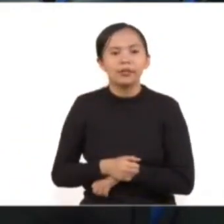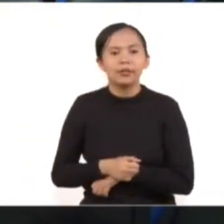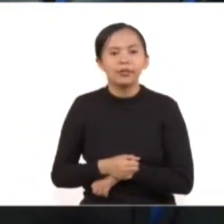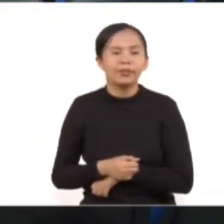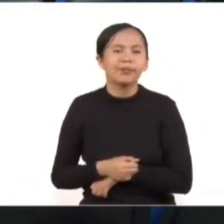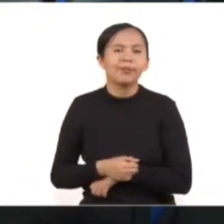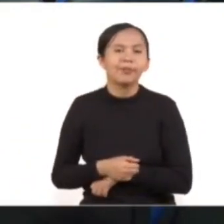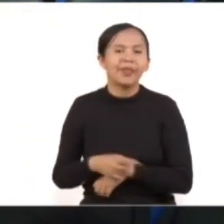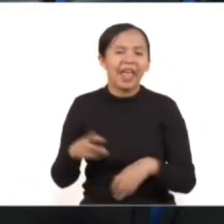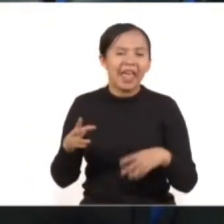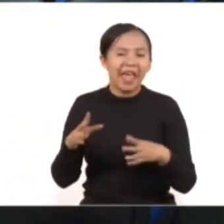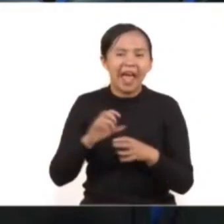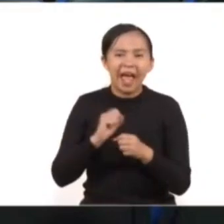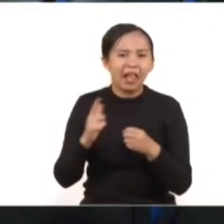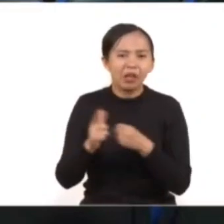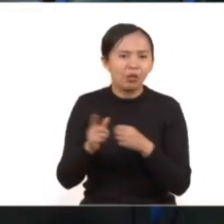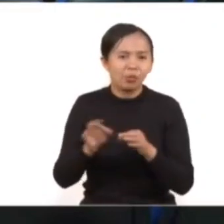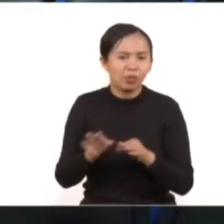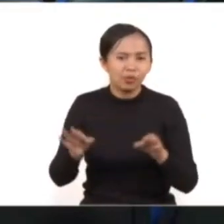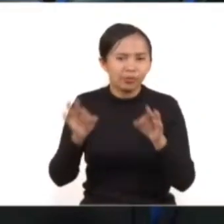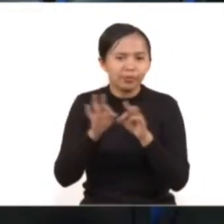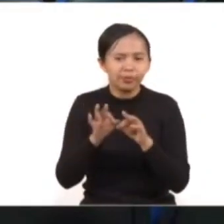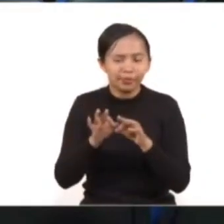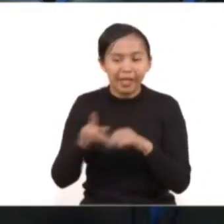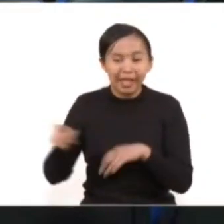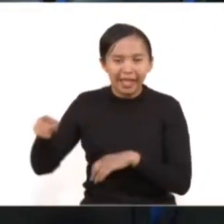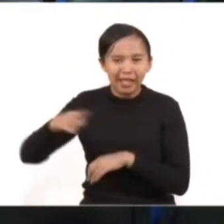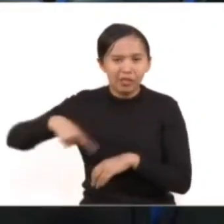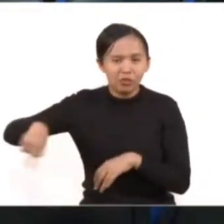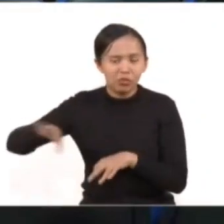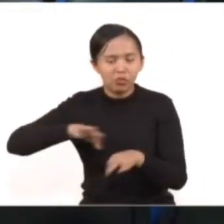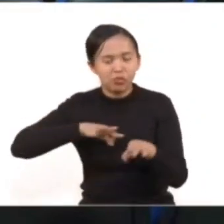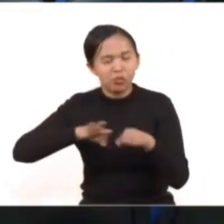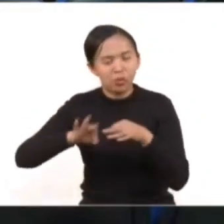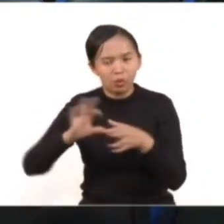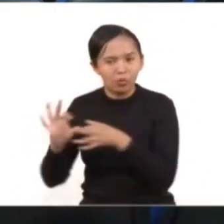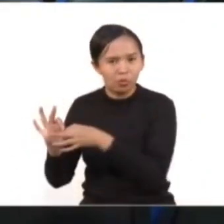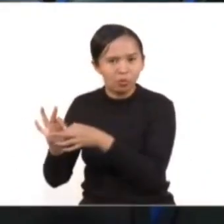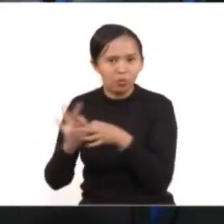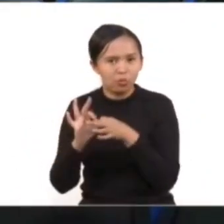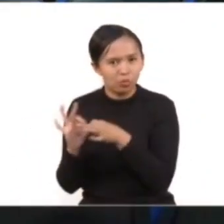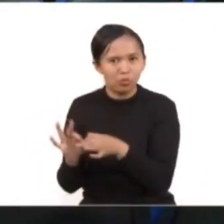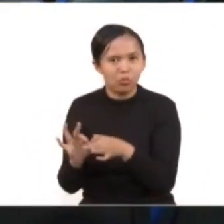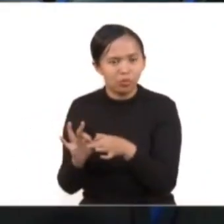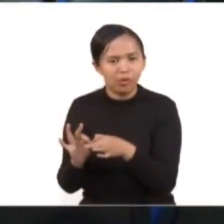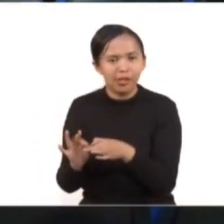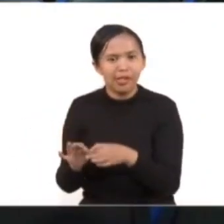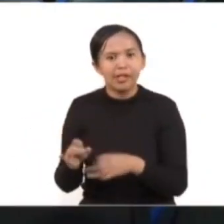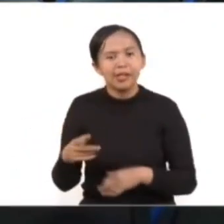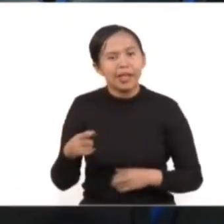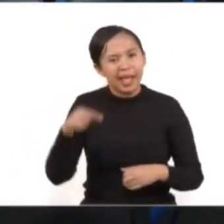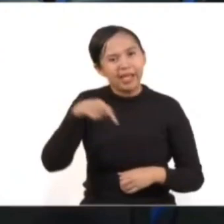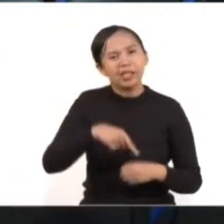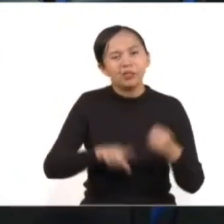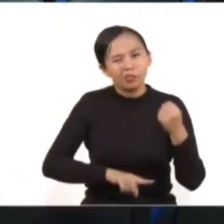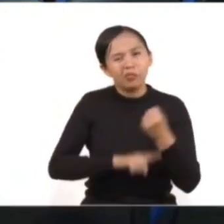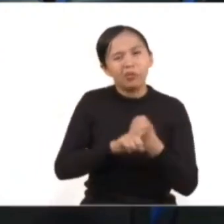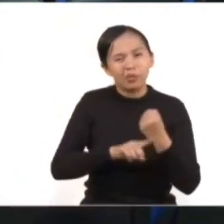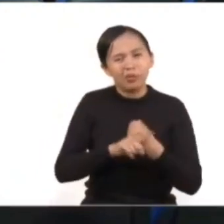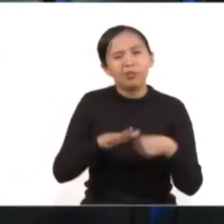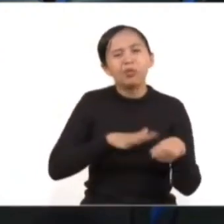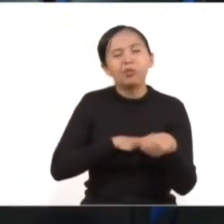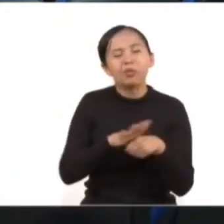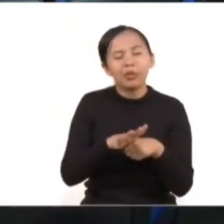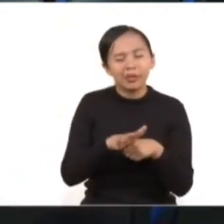momento, la gran importancia que tiene el trabajo articulado en este gran desafío que es atender,